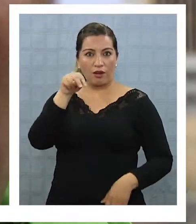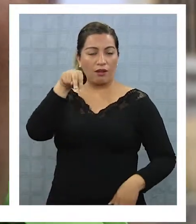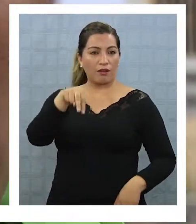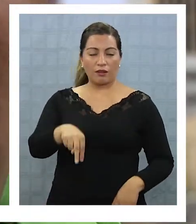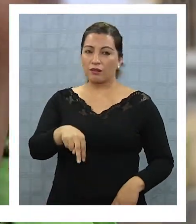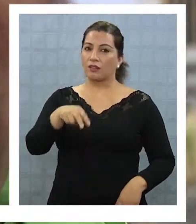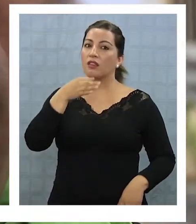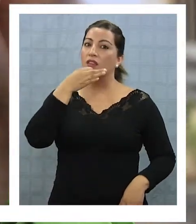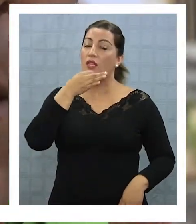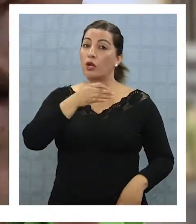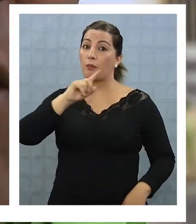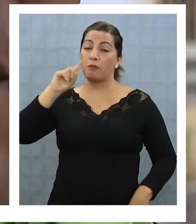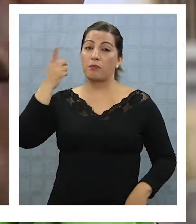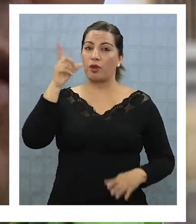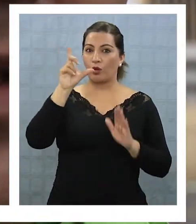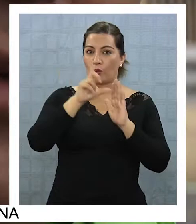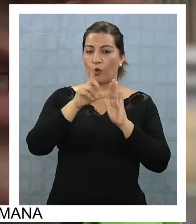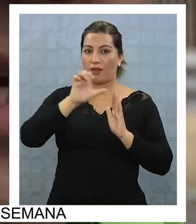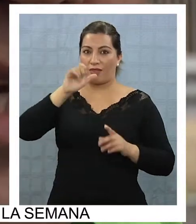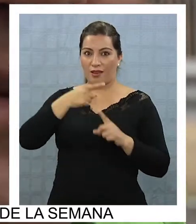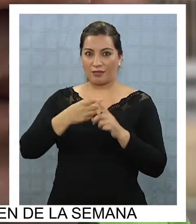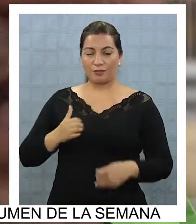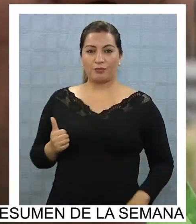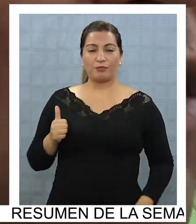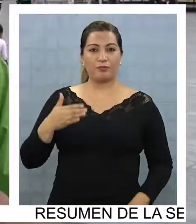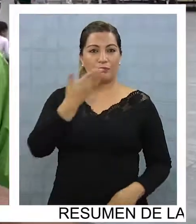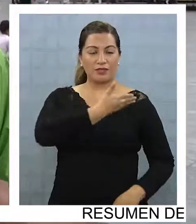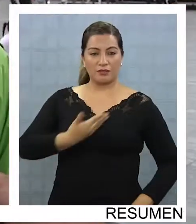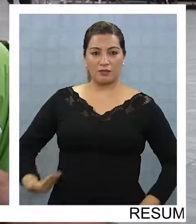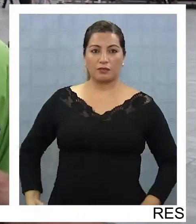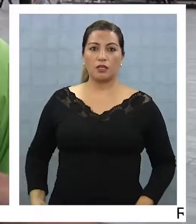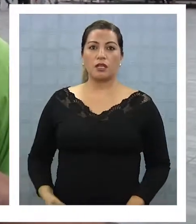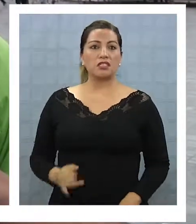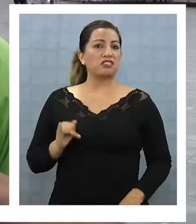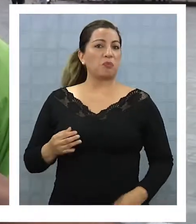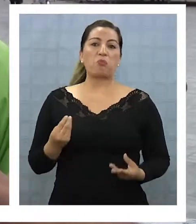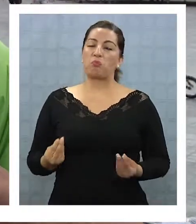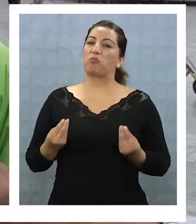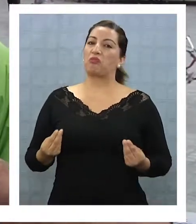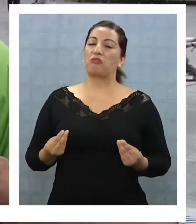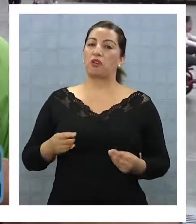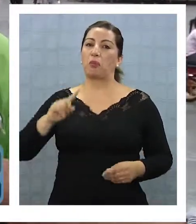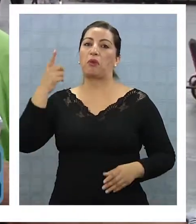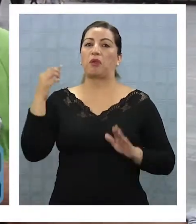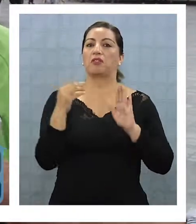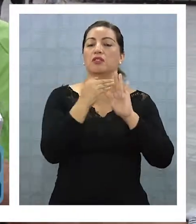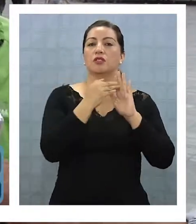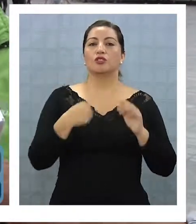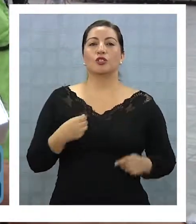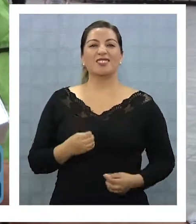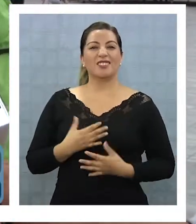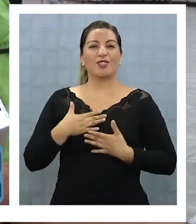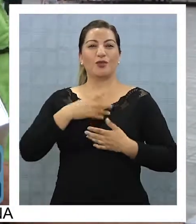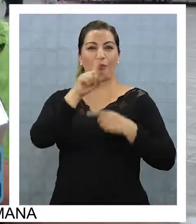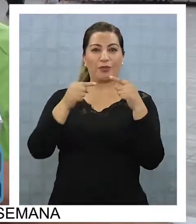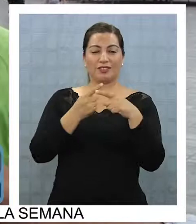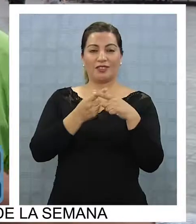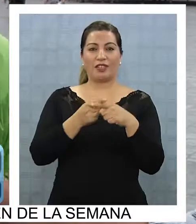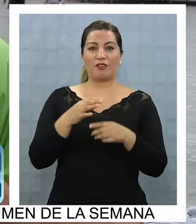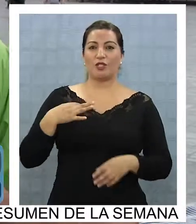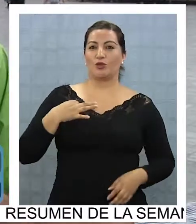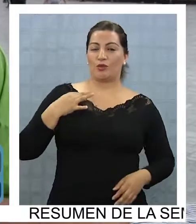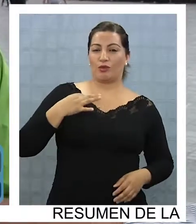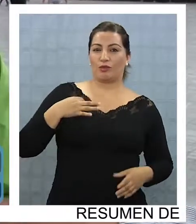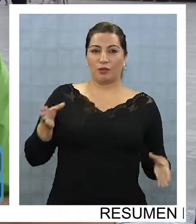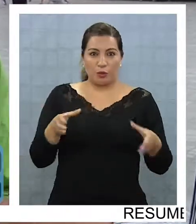refirió al primer lugar del expresidente. Siempre es bueno estar primero en la encuesta, yo creo que genera una sensación positiva en la ciudadanía, el